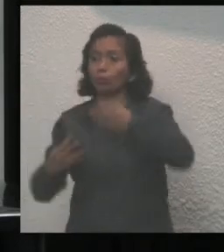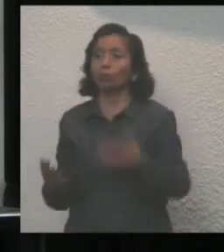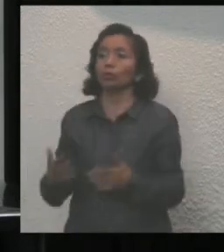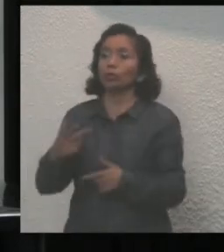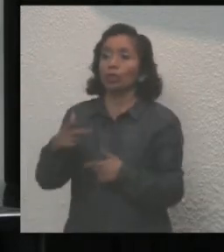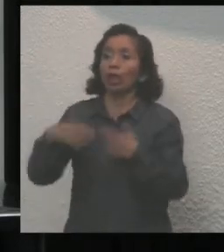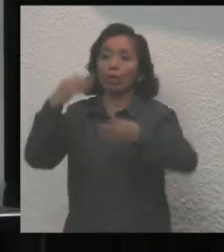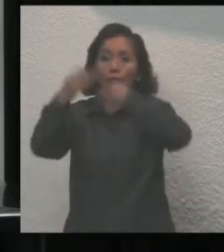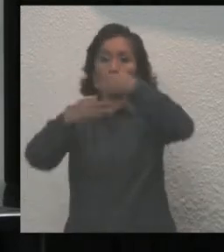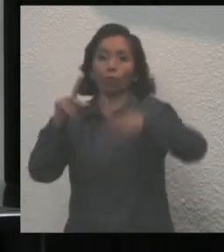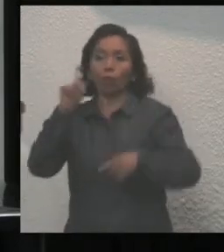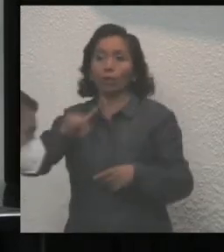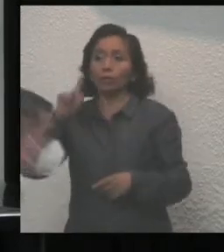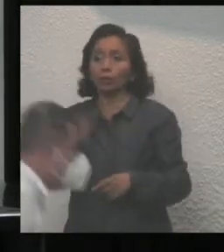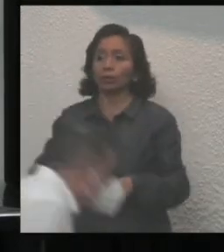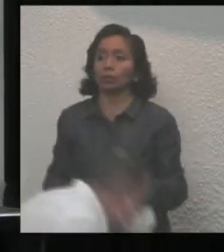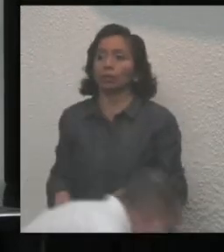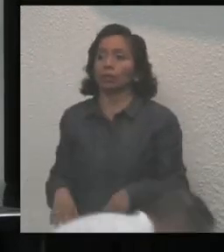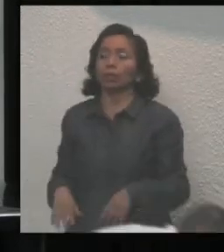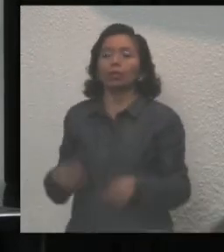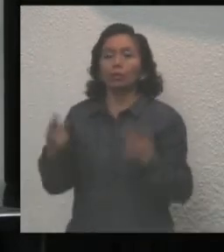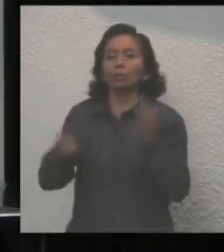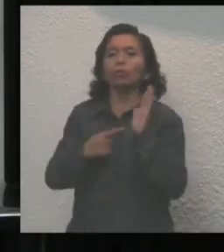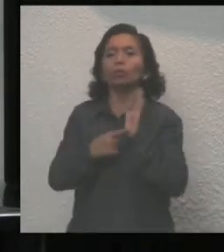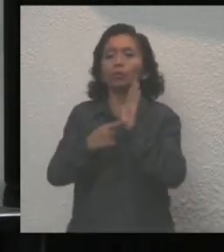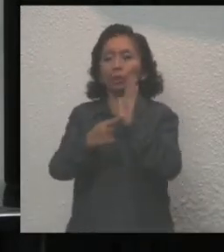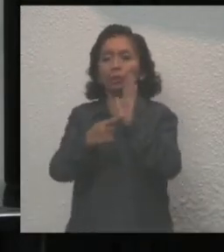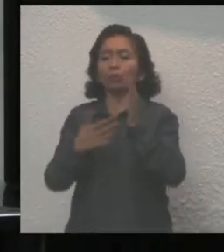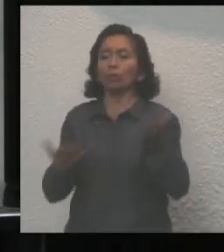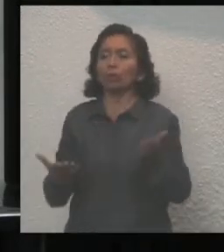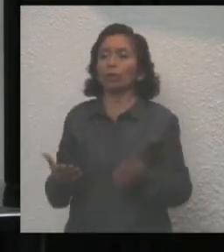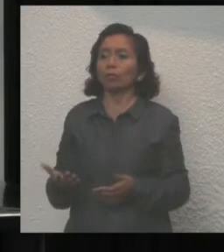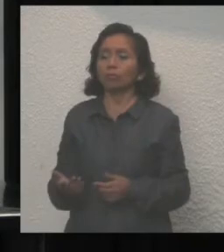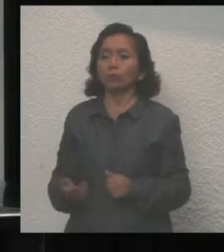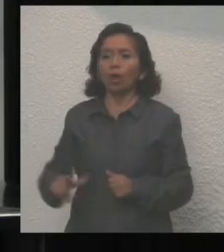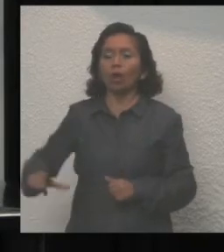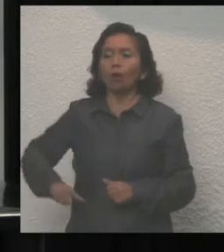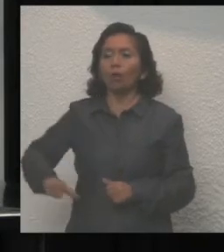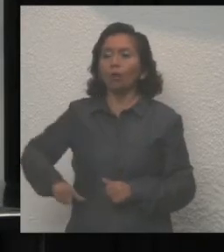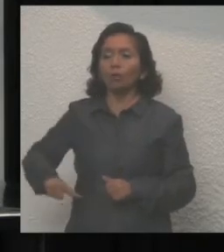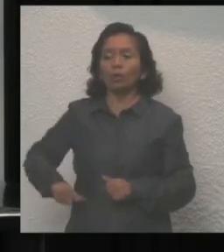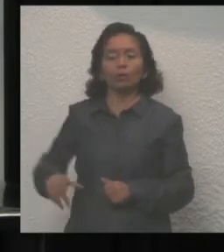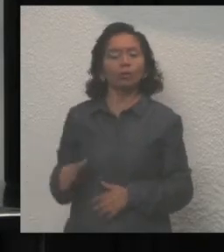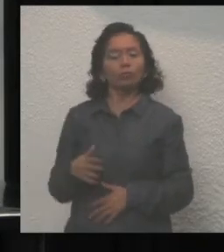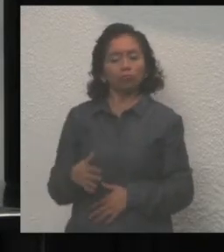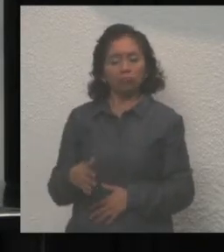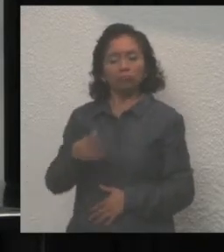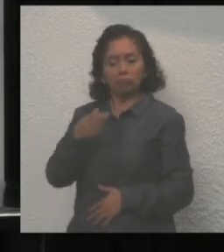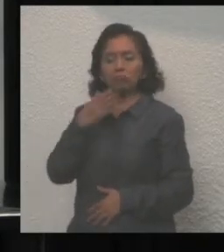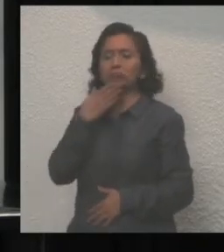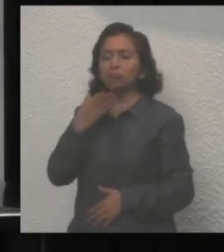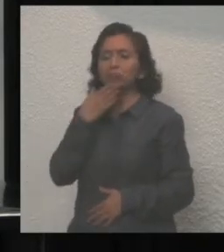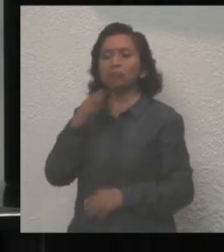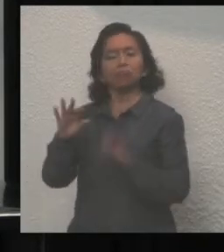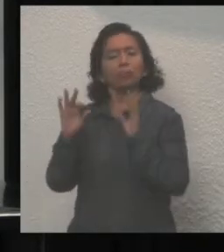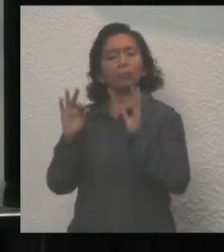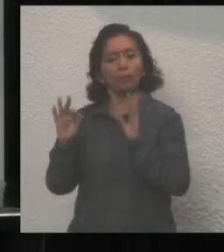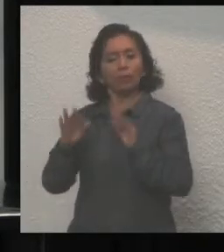Demostrando así una muy buena forma de gobernar. Muchas felicidades, gobernador.